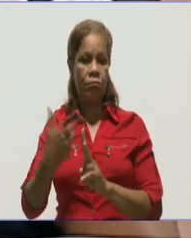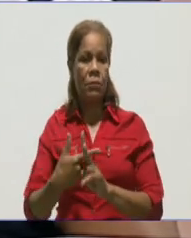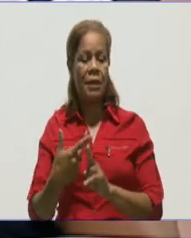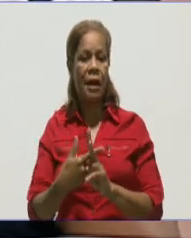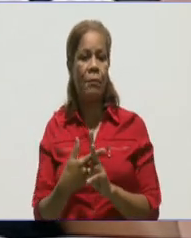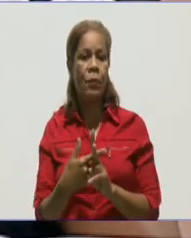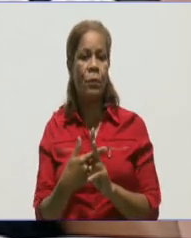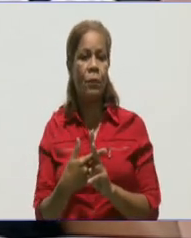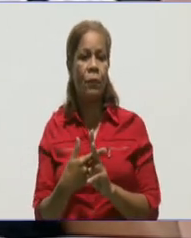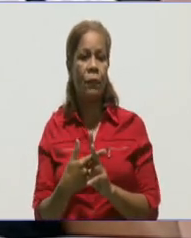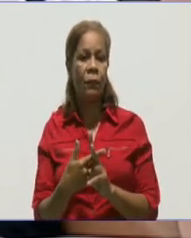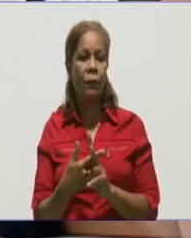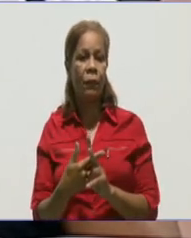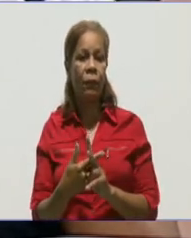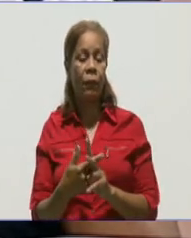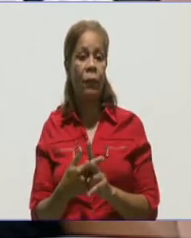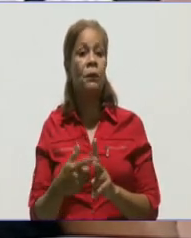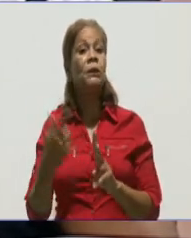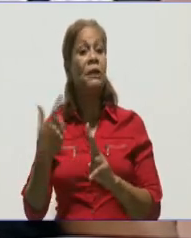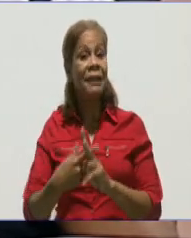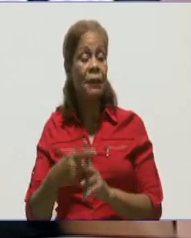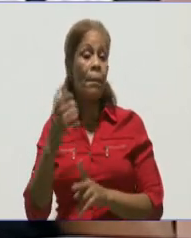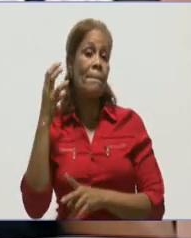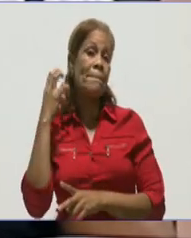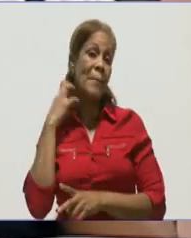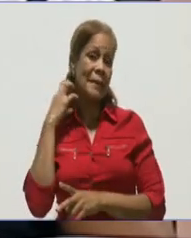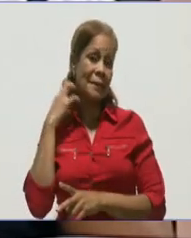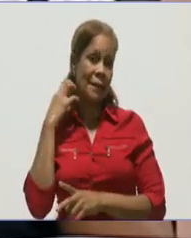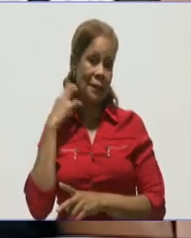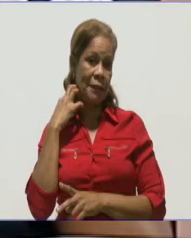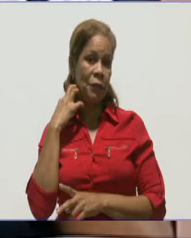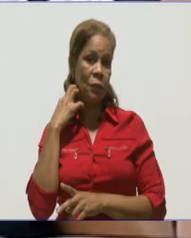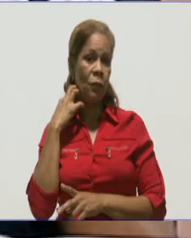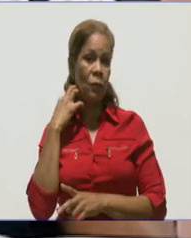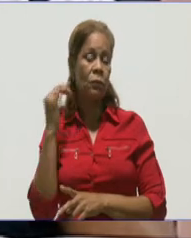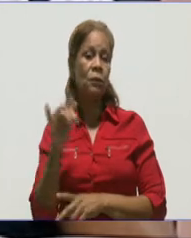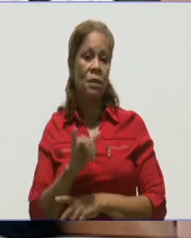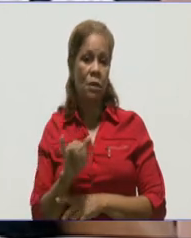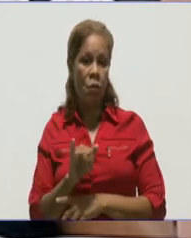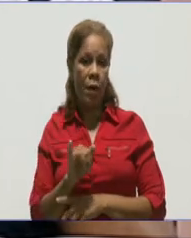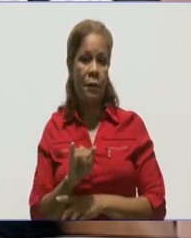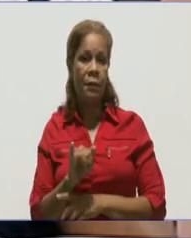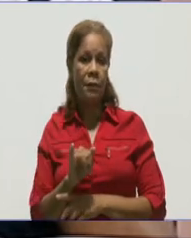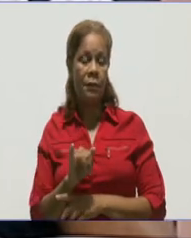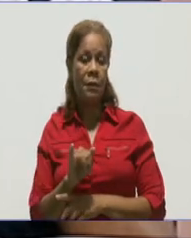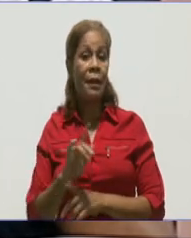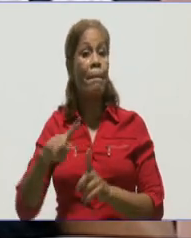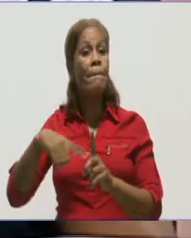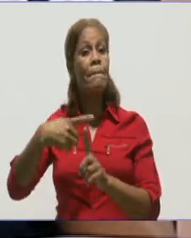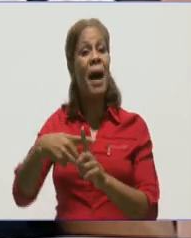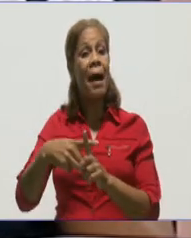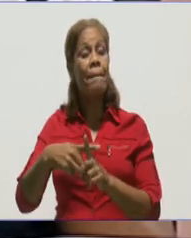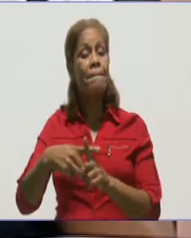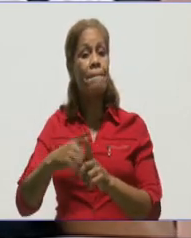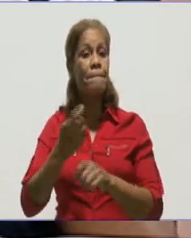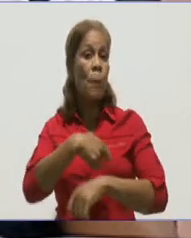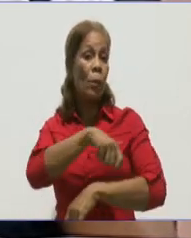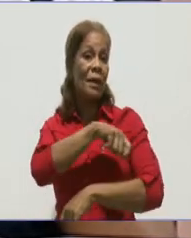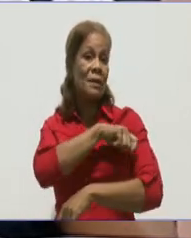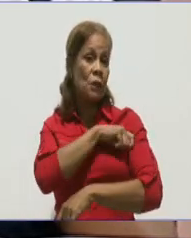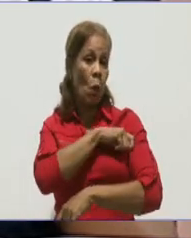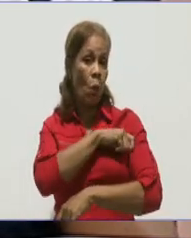provincia y Manzanillo, por ser los dos municipios de mayor población y de mayor cantidad de